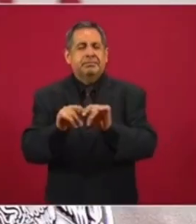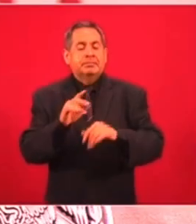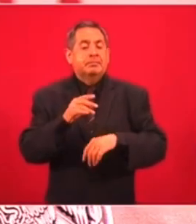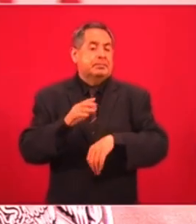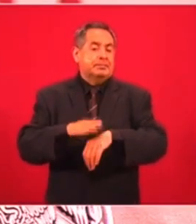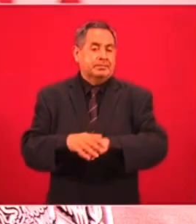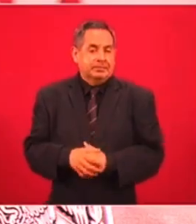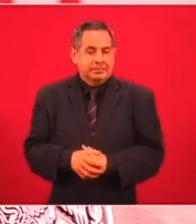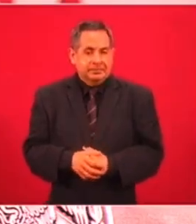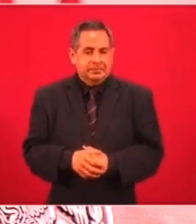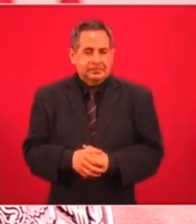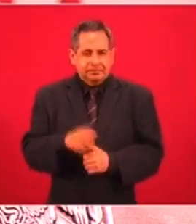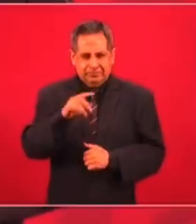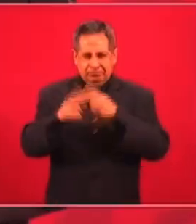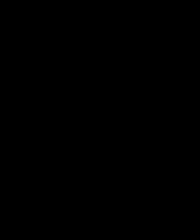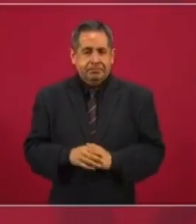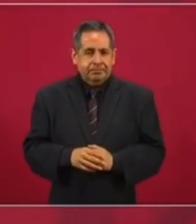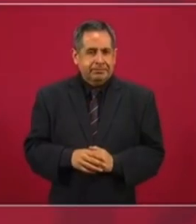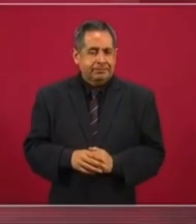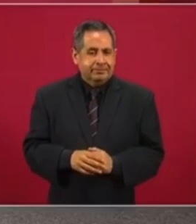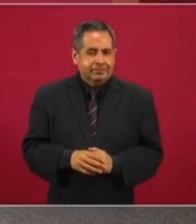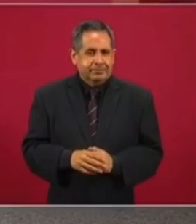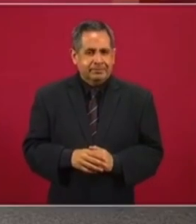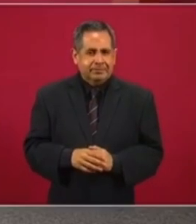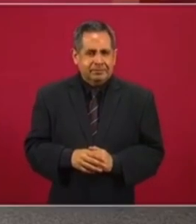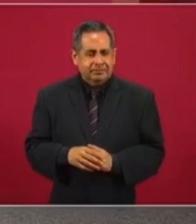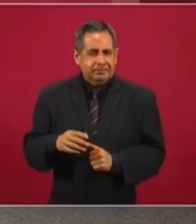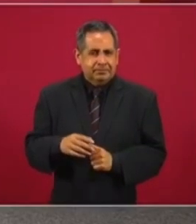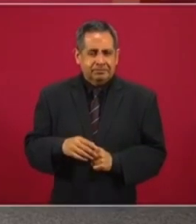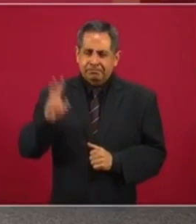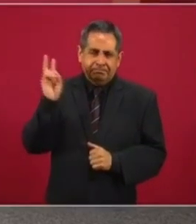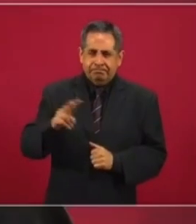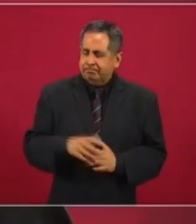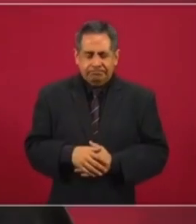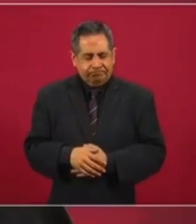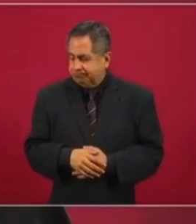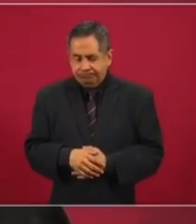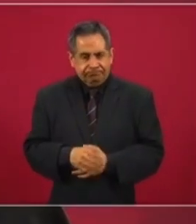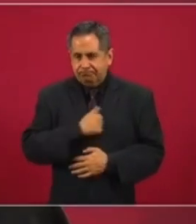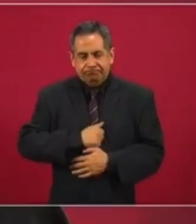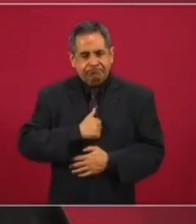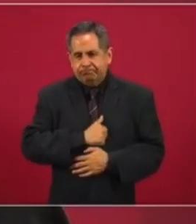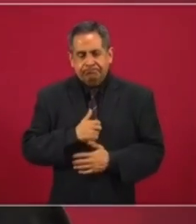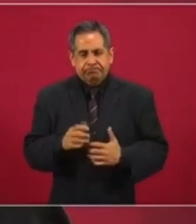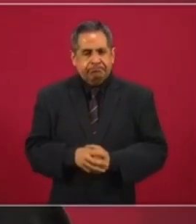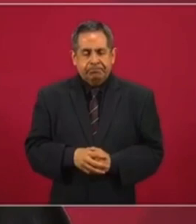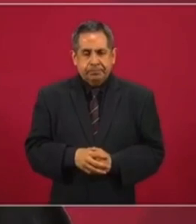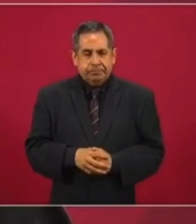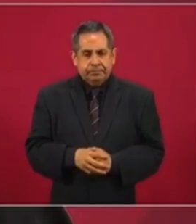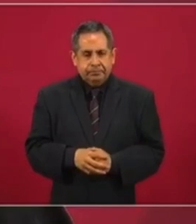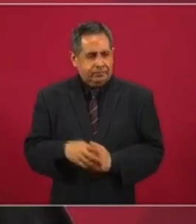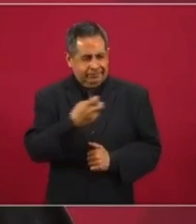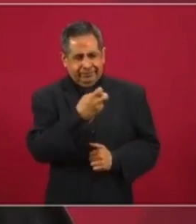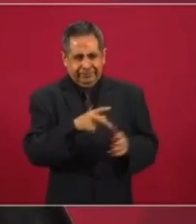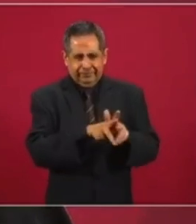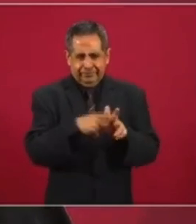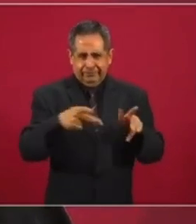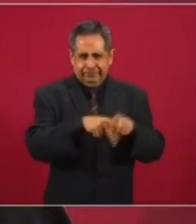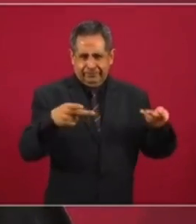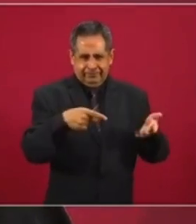un pasquín, pero no voy a poner el voto. La verdad es lamentable que en ese periódico,